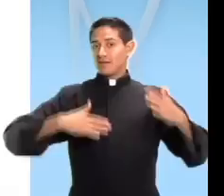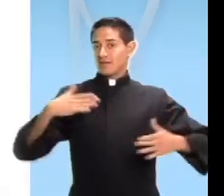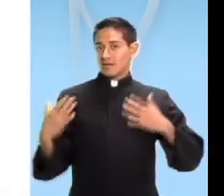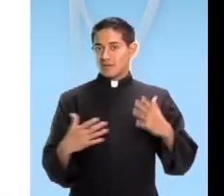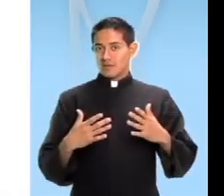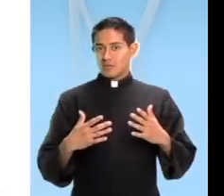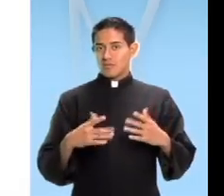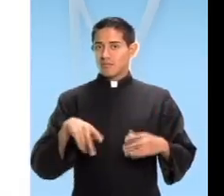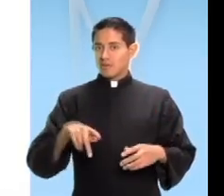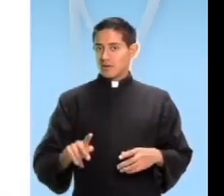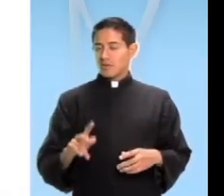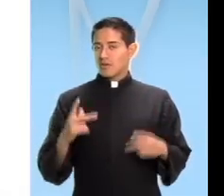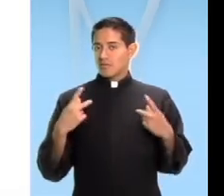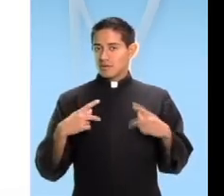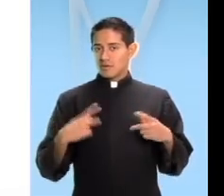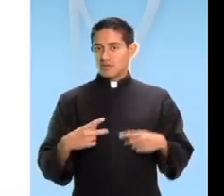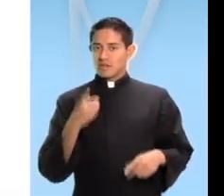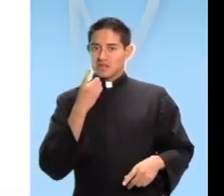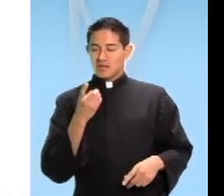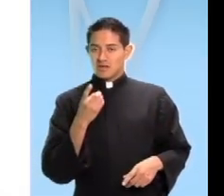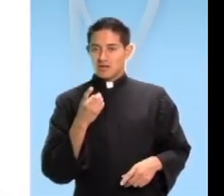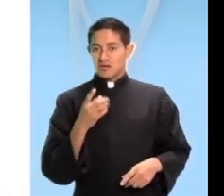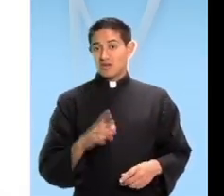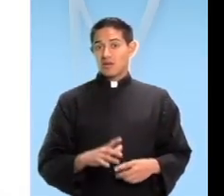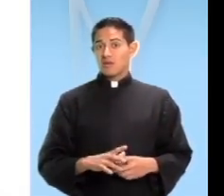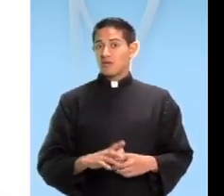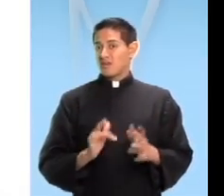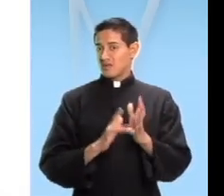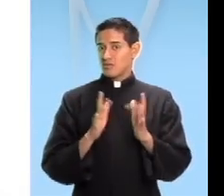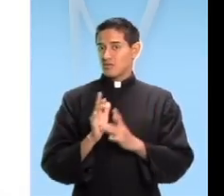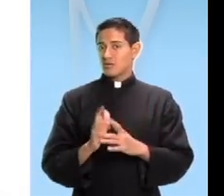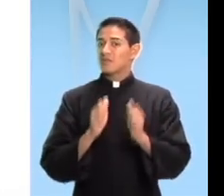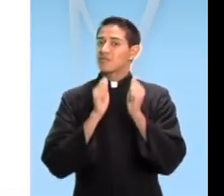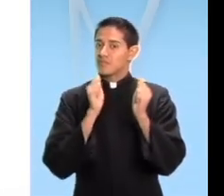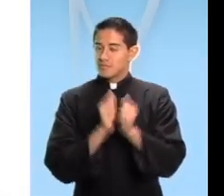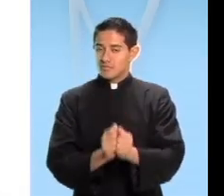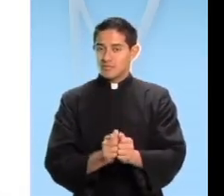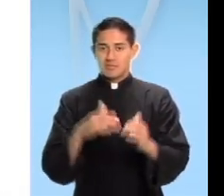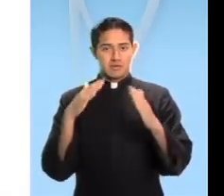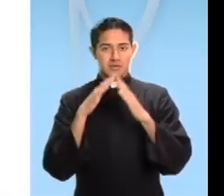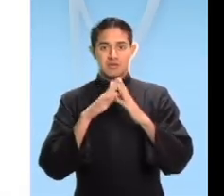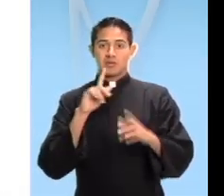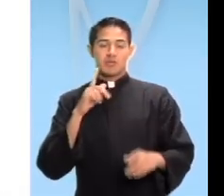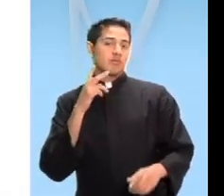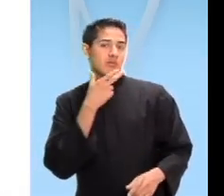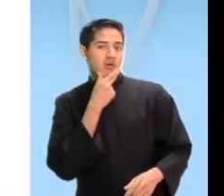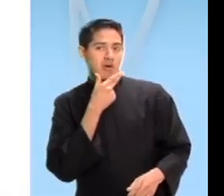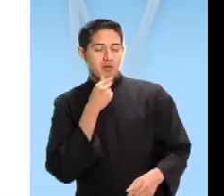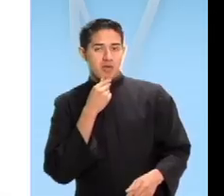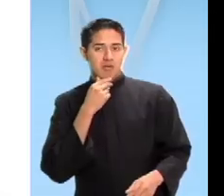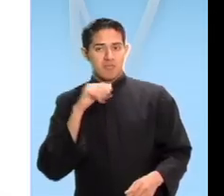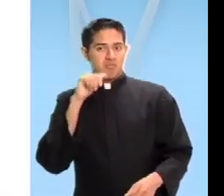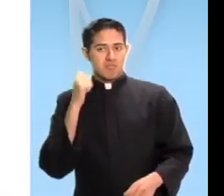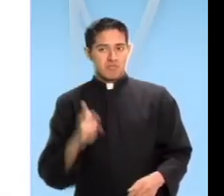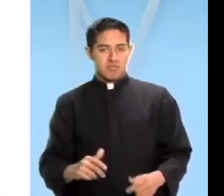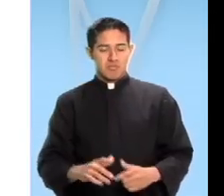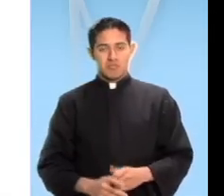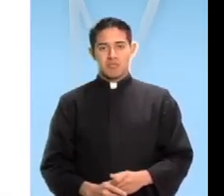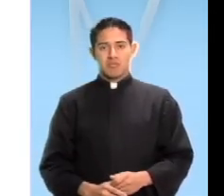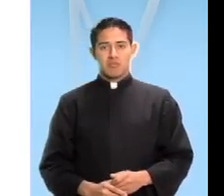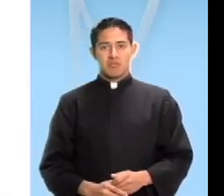todos murmuraban, ha ido a hospedarse a casa de un pecador. Saqueo, puesto en pie,